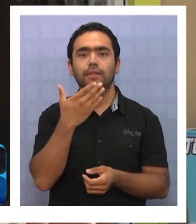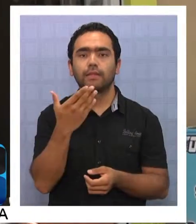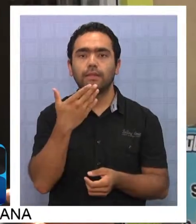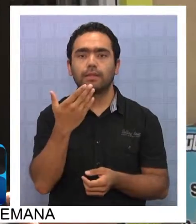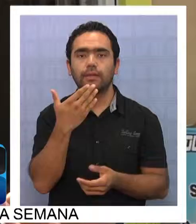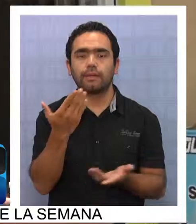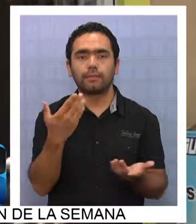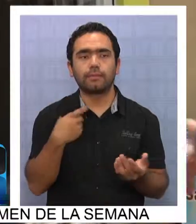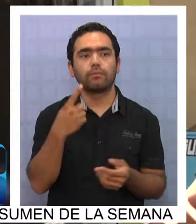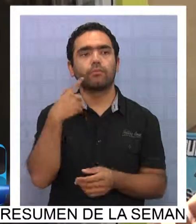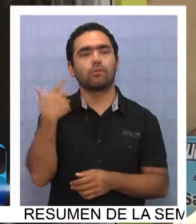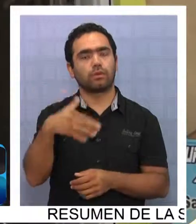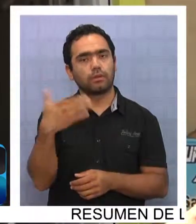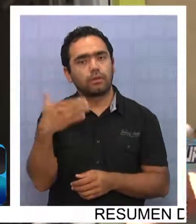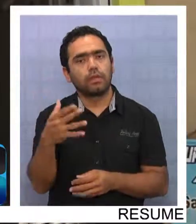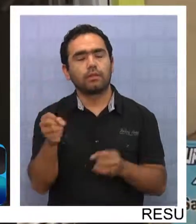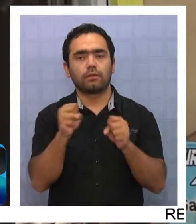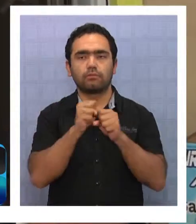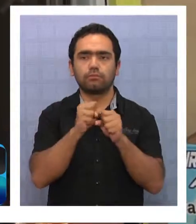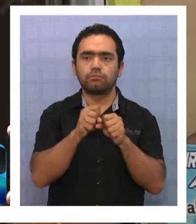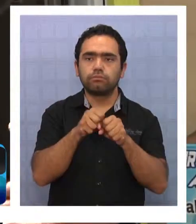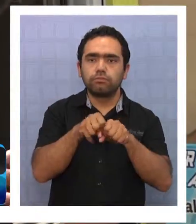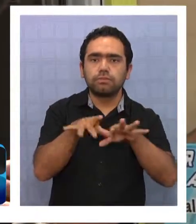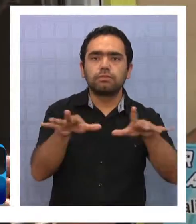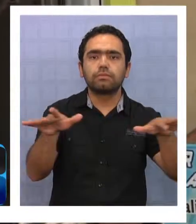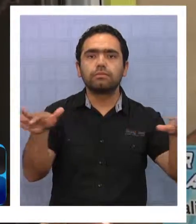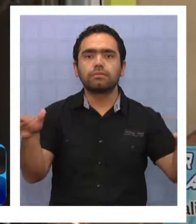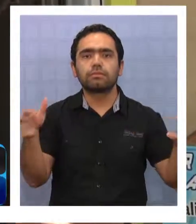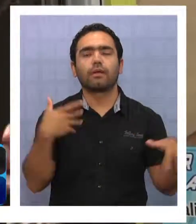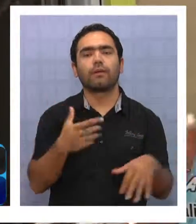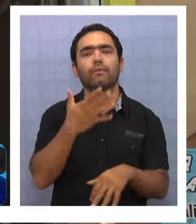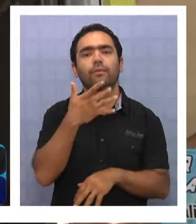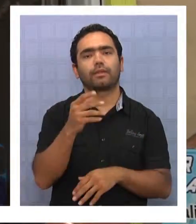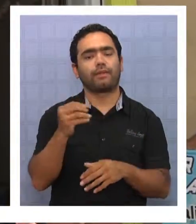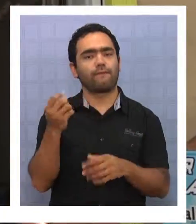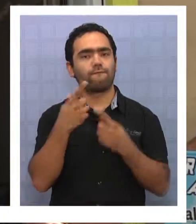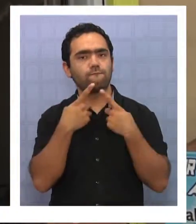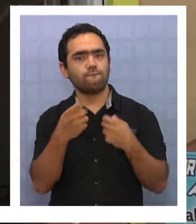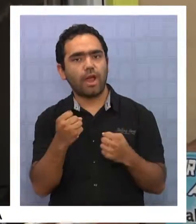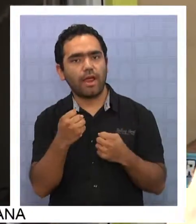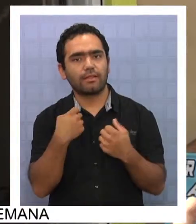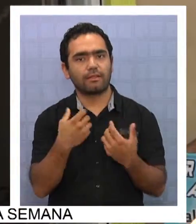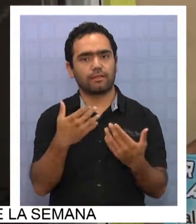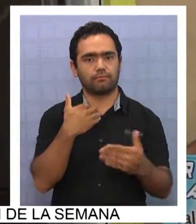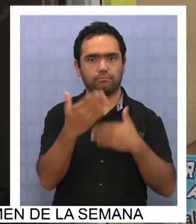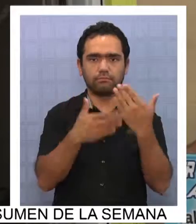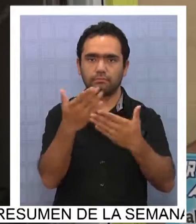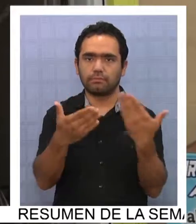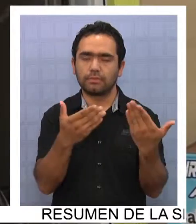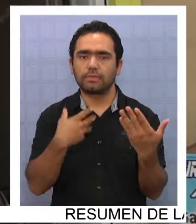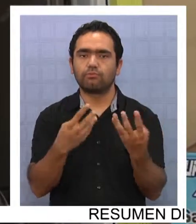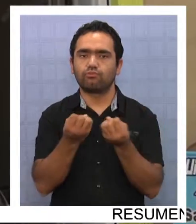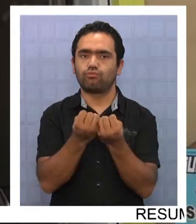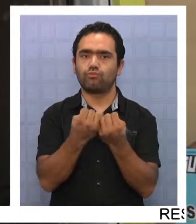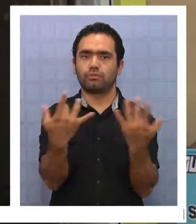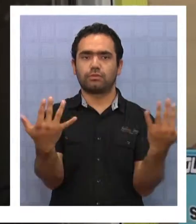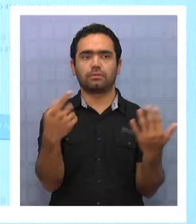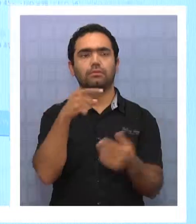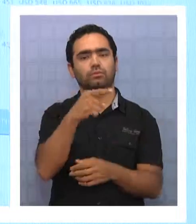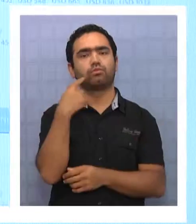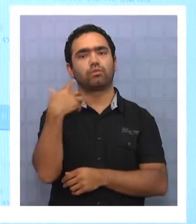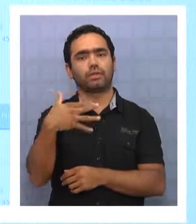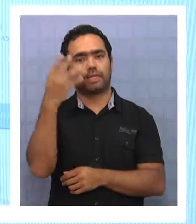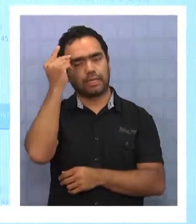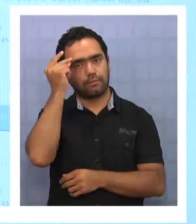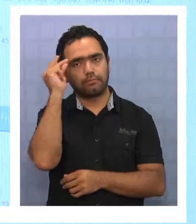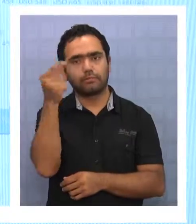multiplicador es muy importante cuando el turismo interno es fuerte, es fluido y numeroso. Y eso es lo importante con este tipo